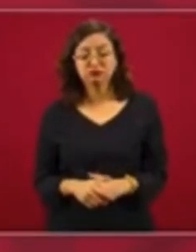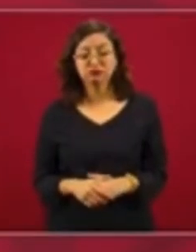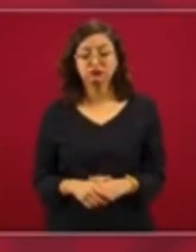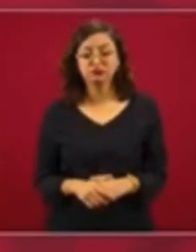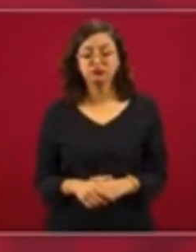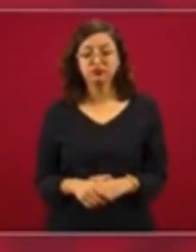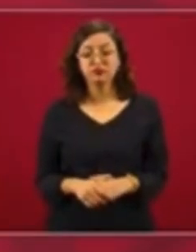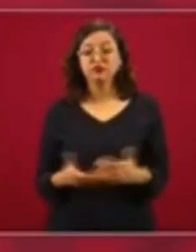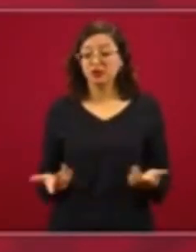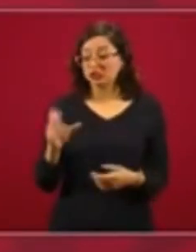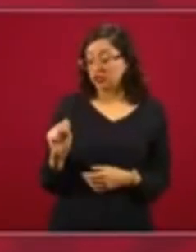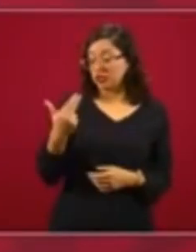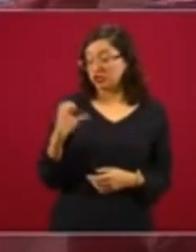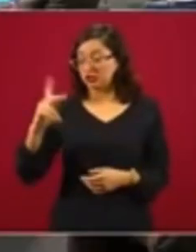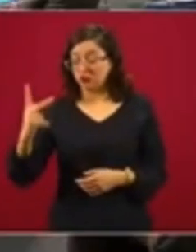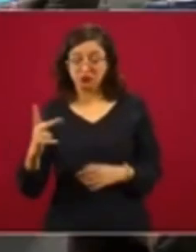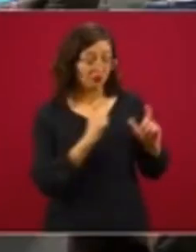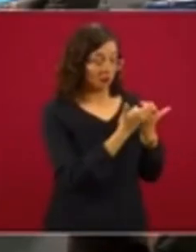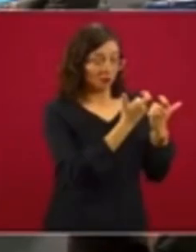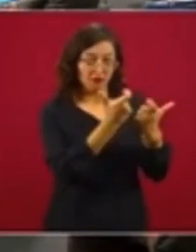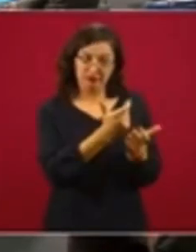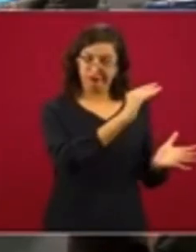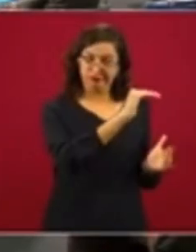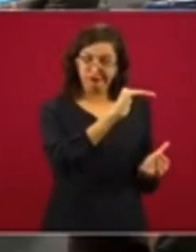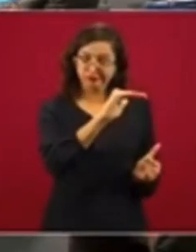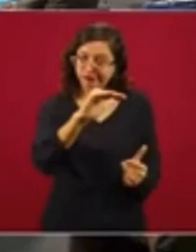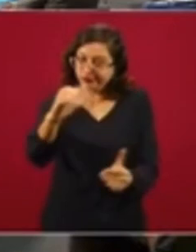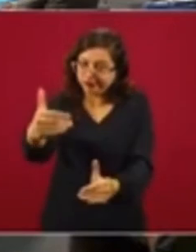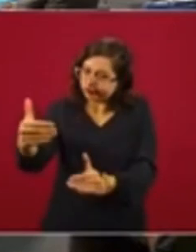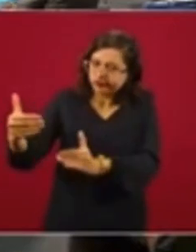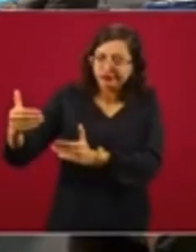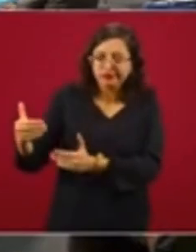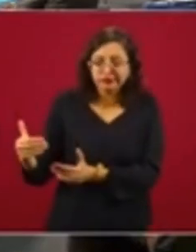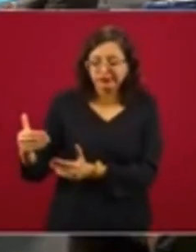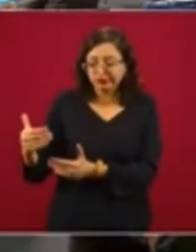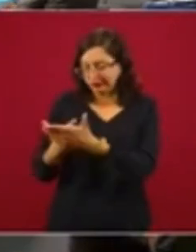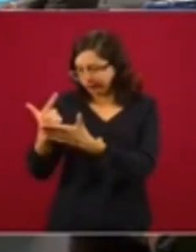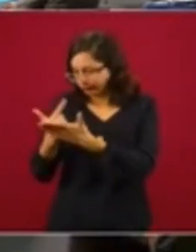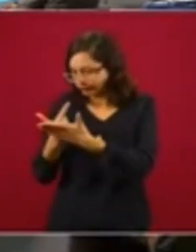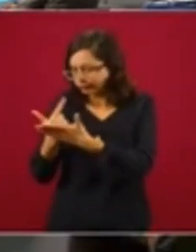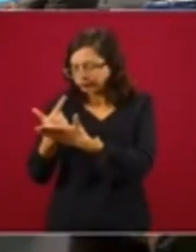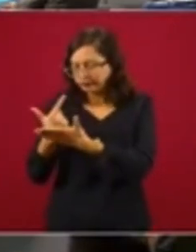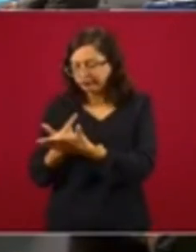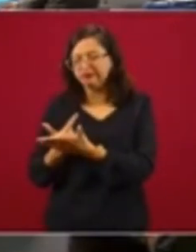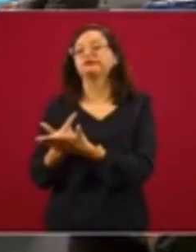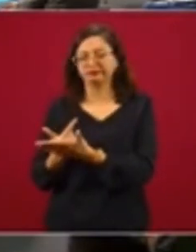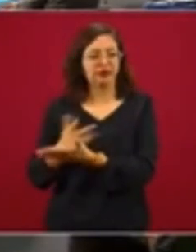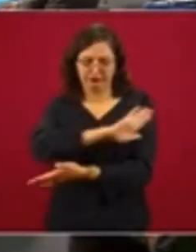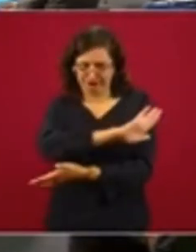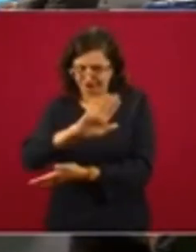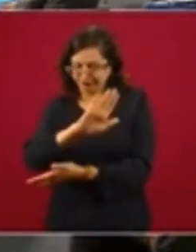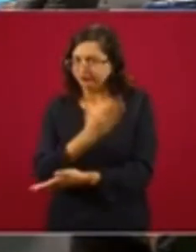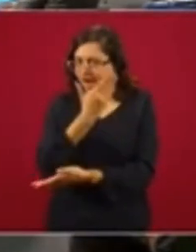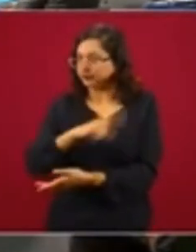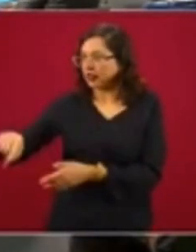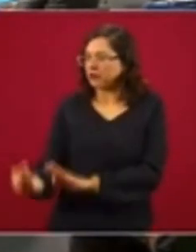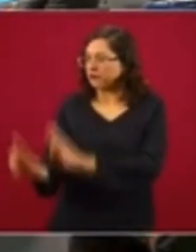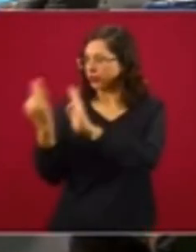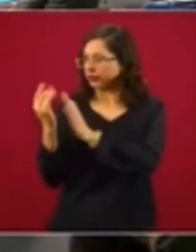que Hacienda recoge todos los recursos y entregar los apoyos de manera directa.